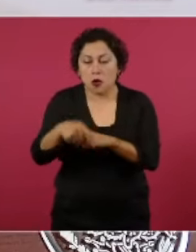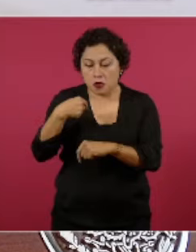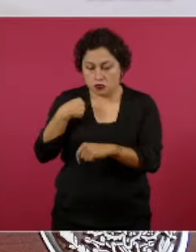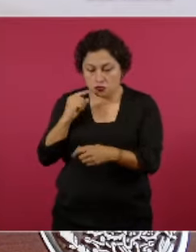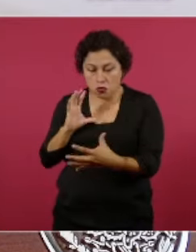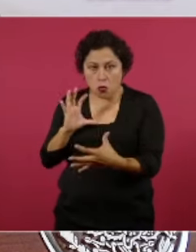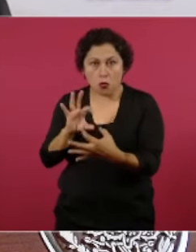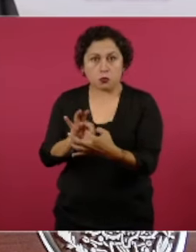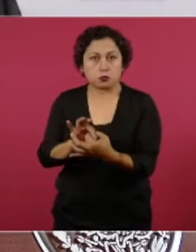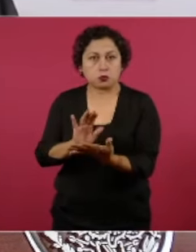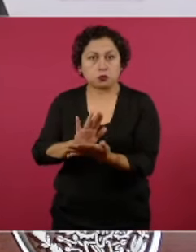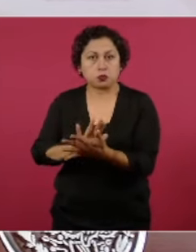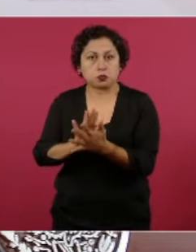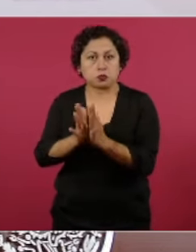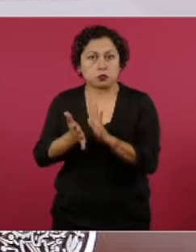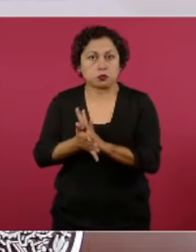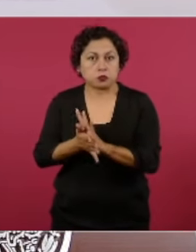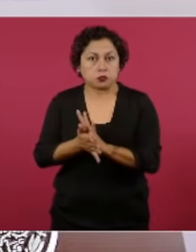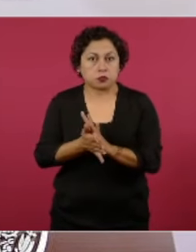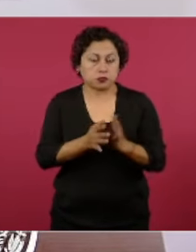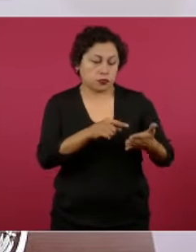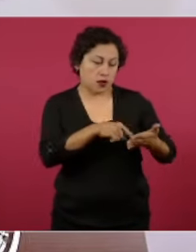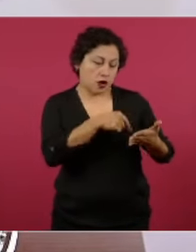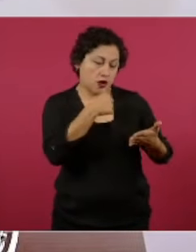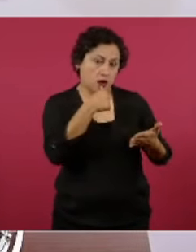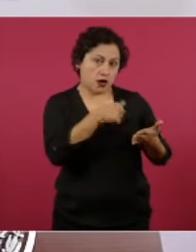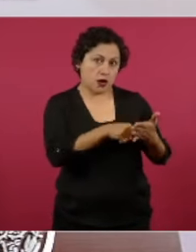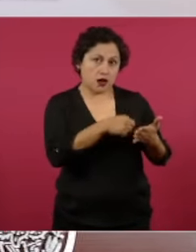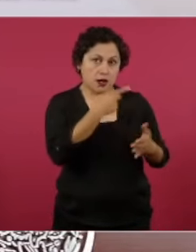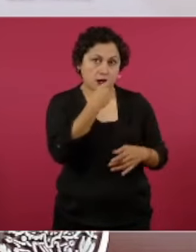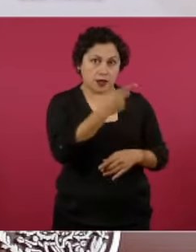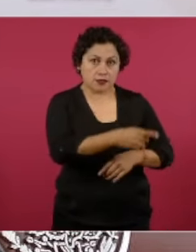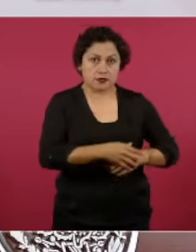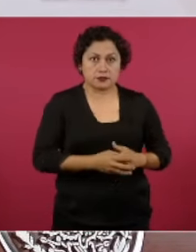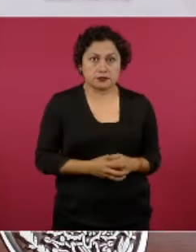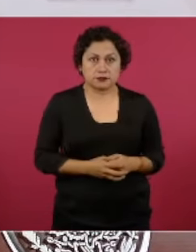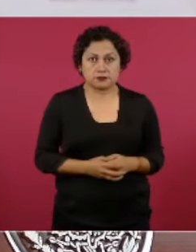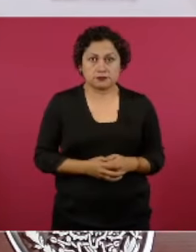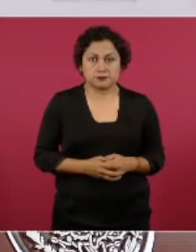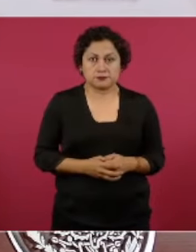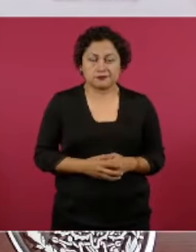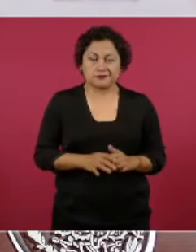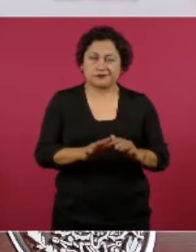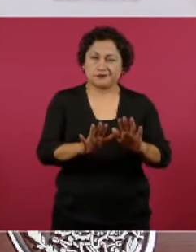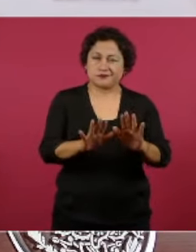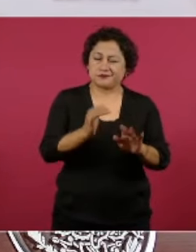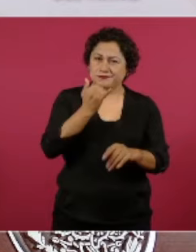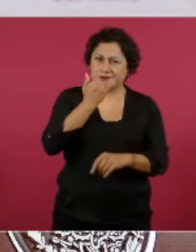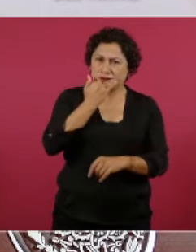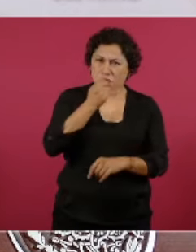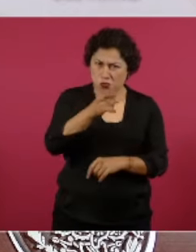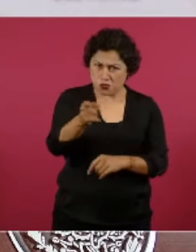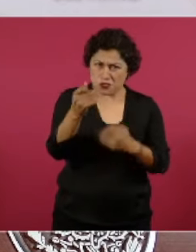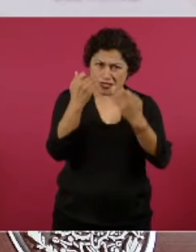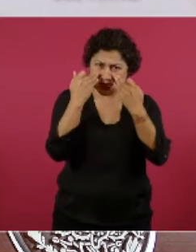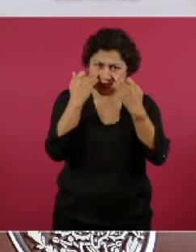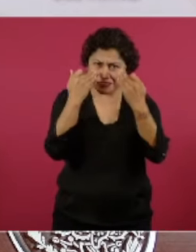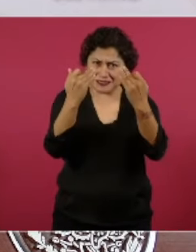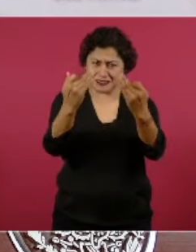narcotráfico. García Luna, aquí lo hemos visto, comenzó